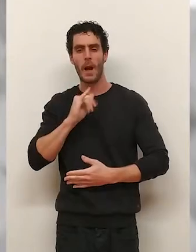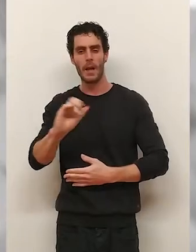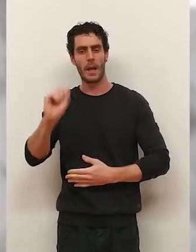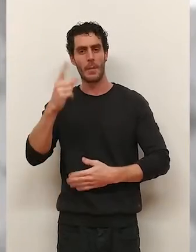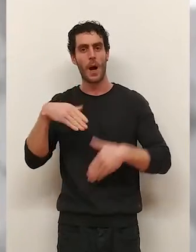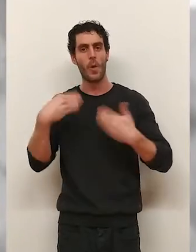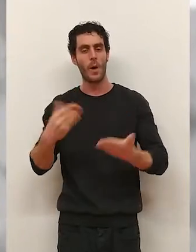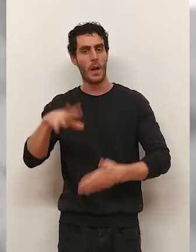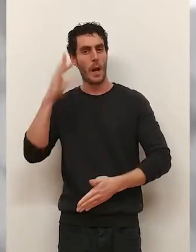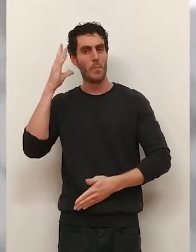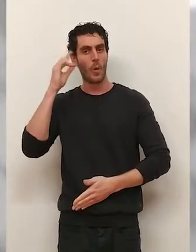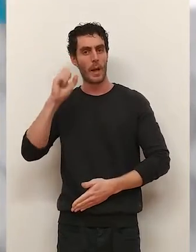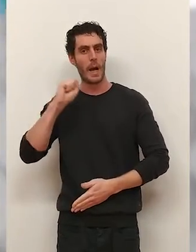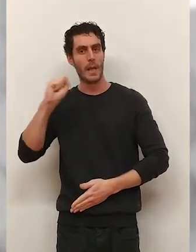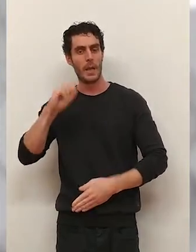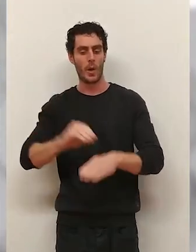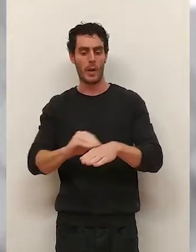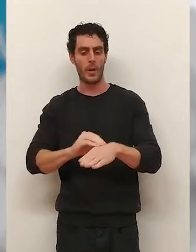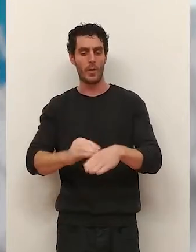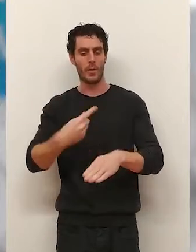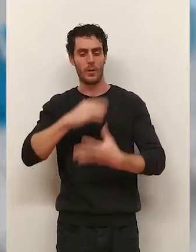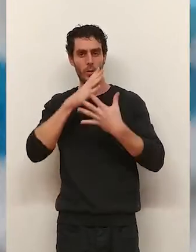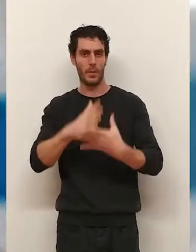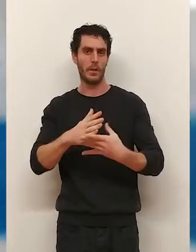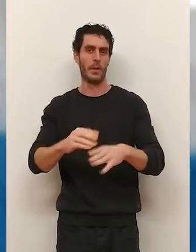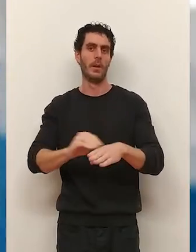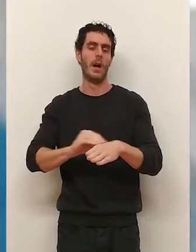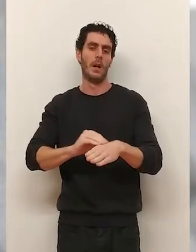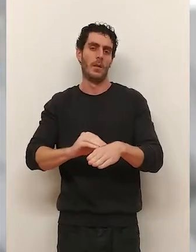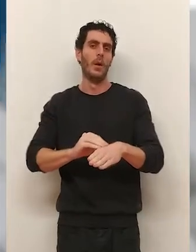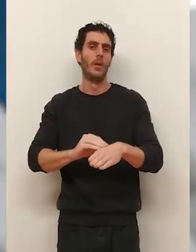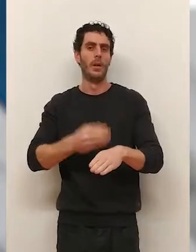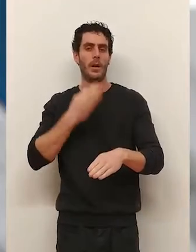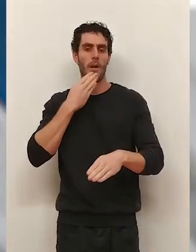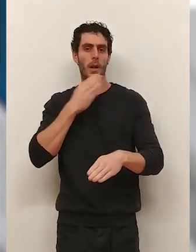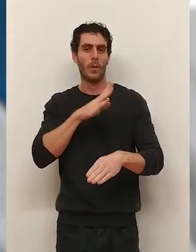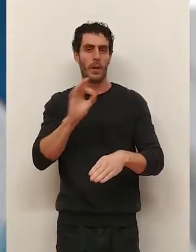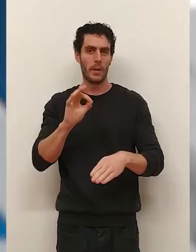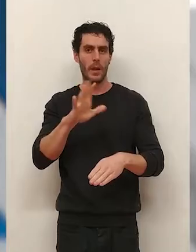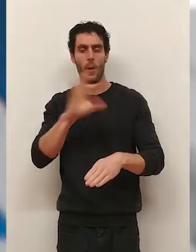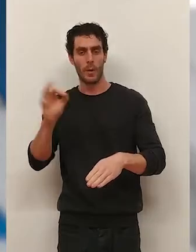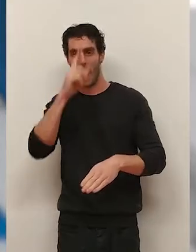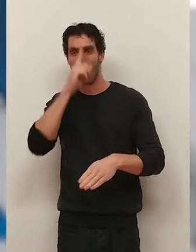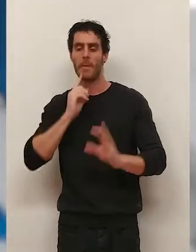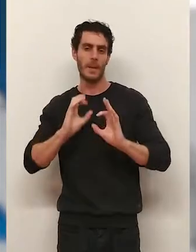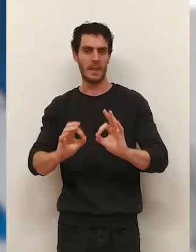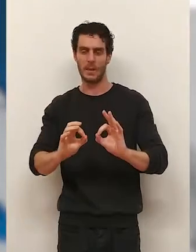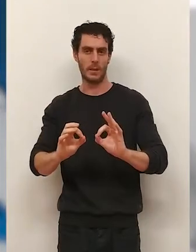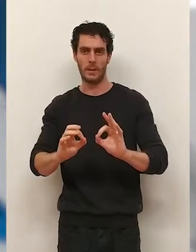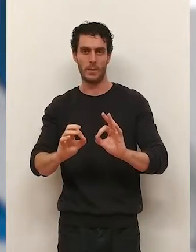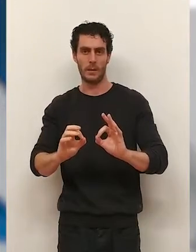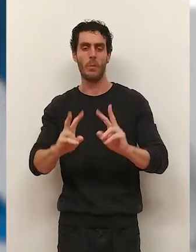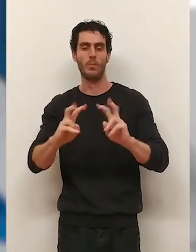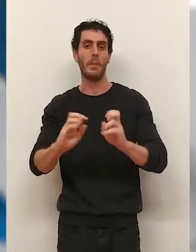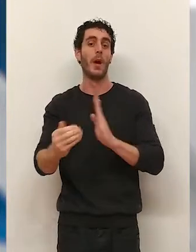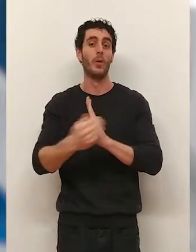mayoritario. Mujeres con adicción al alcohol. Ahora mismo tenemos en alcohol un perfil de una mujer de entre 40 y 50 años que ha sido